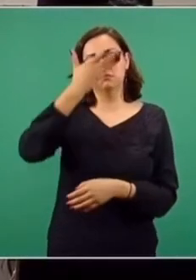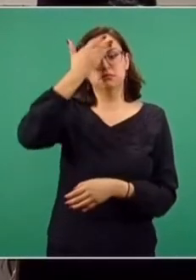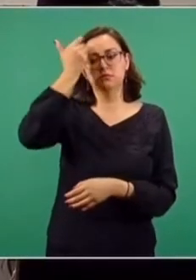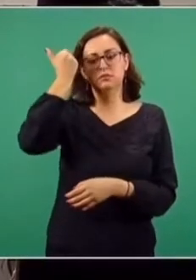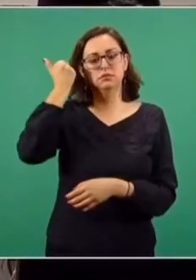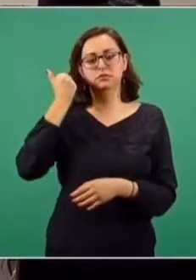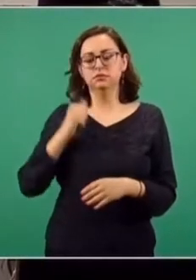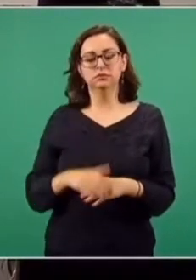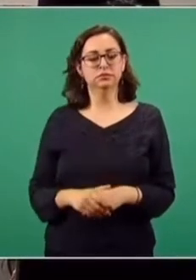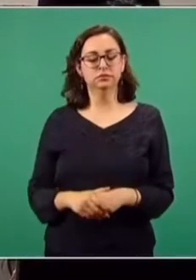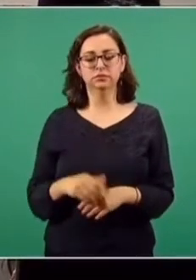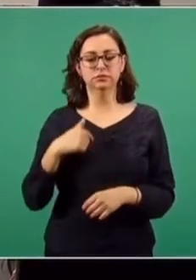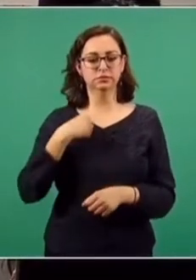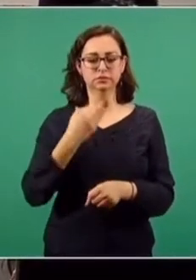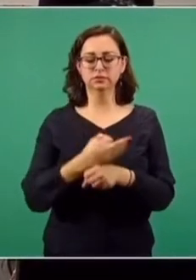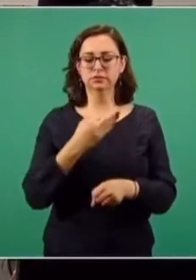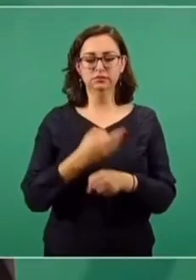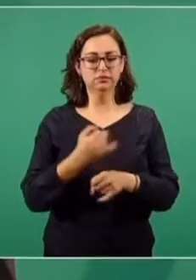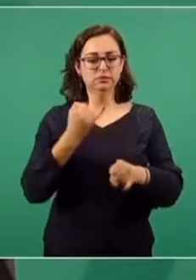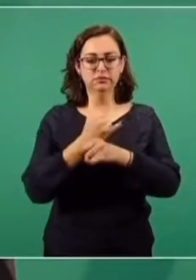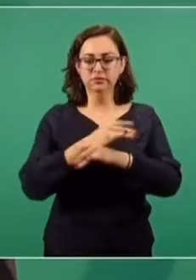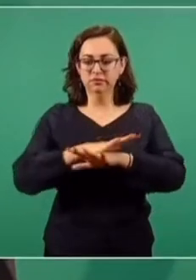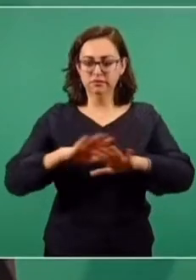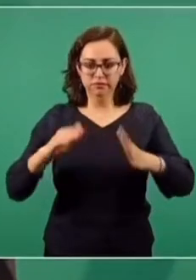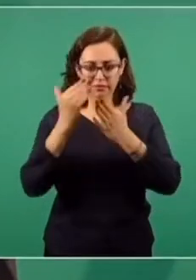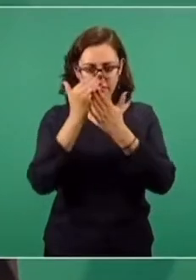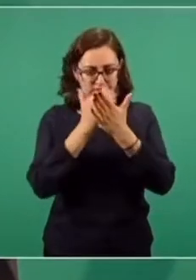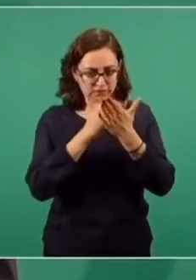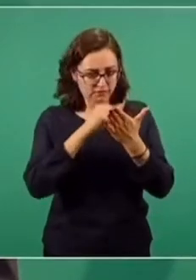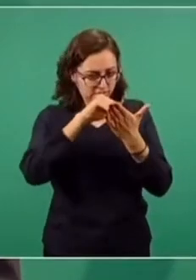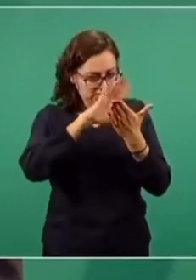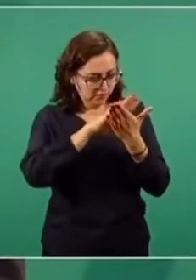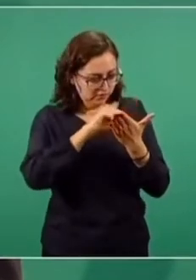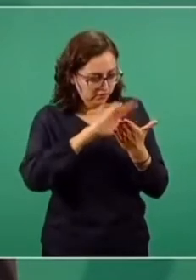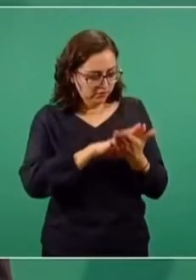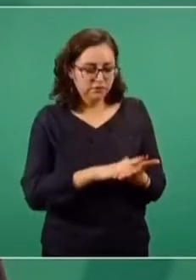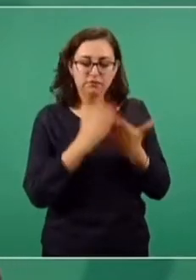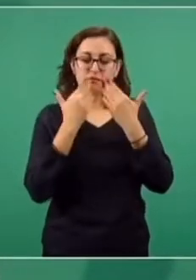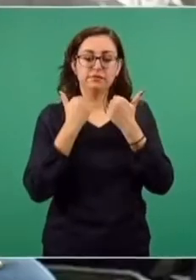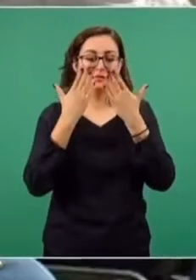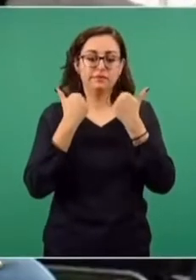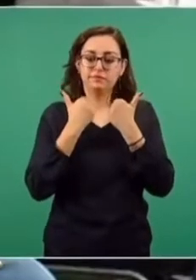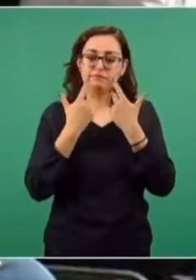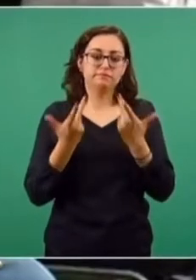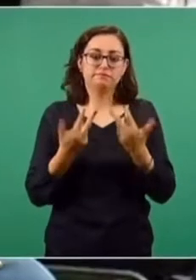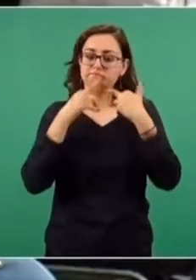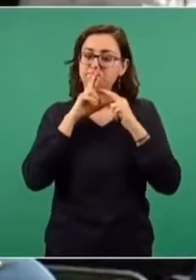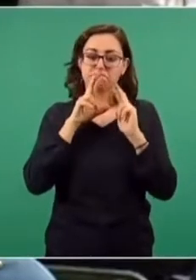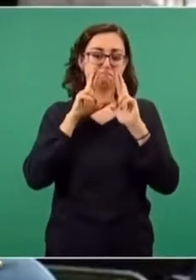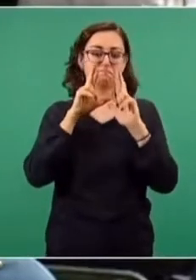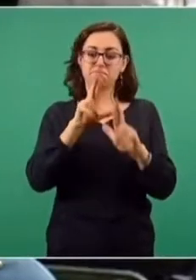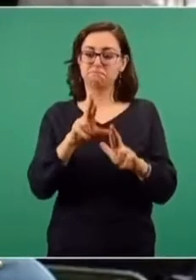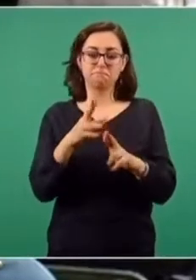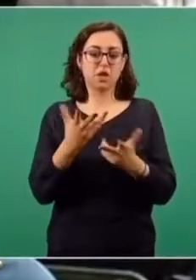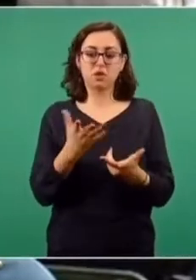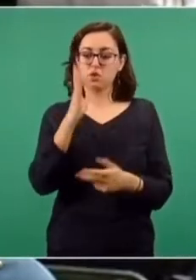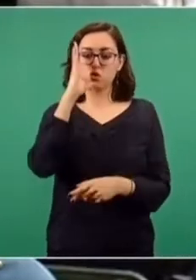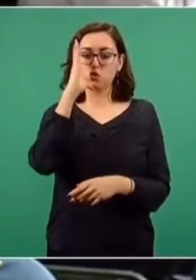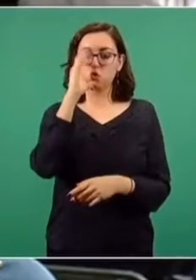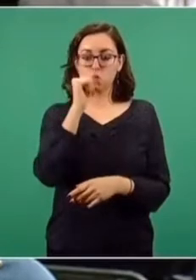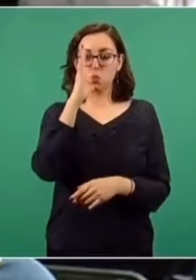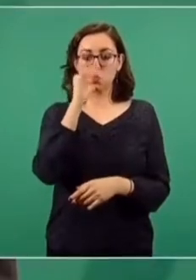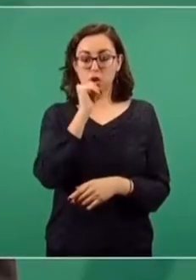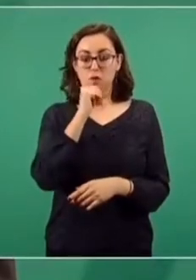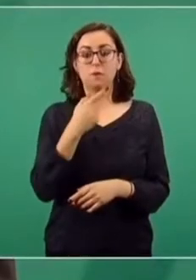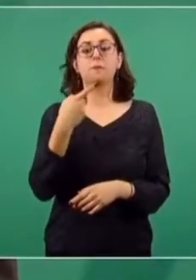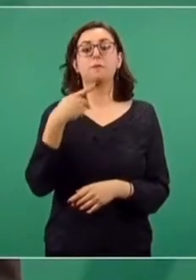este momento no tengo un registro como para poderle dar esta respuesta. Lo que